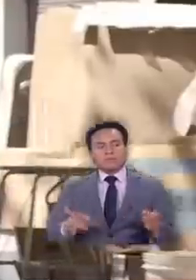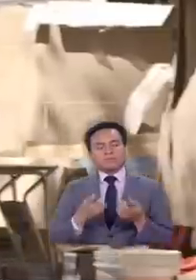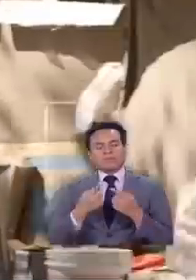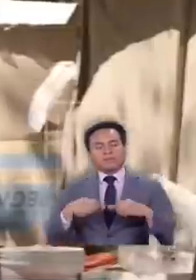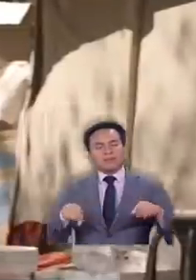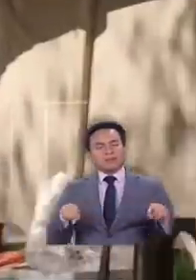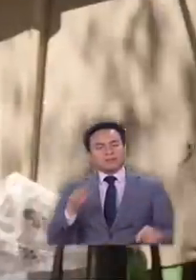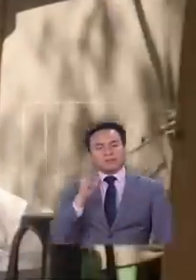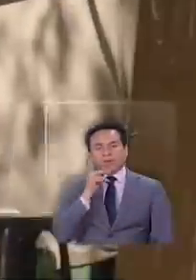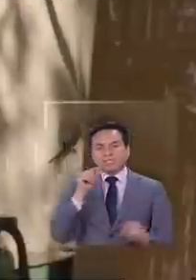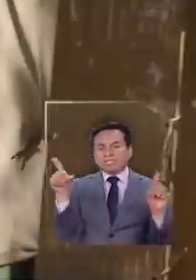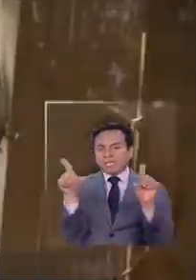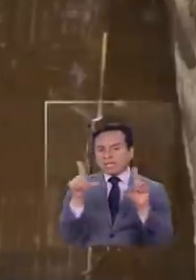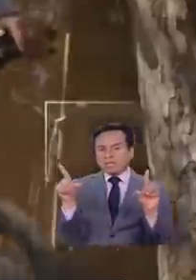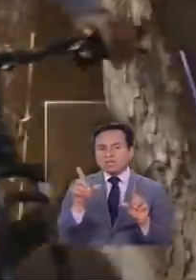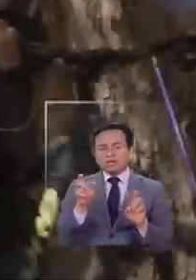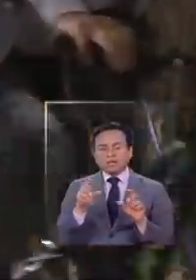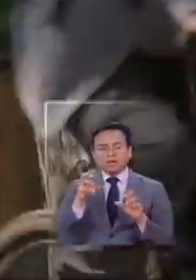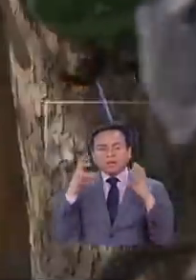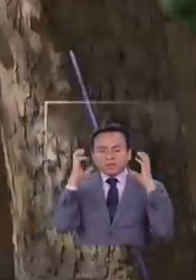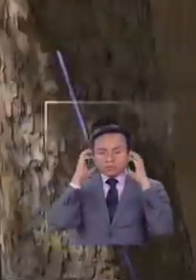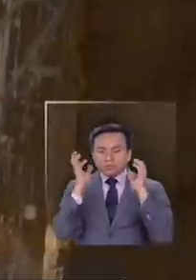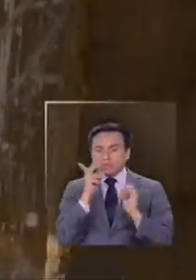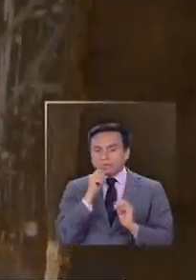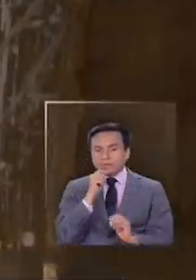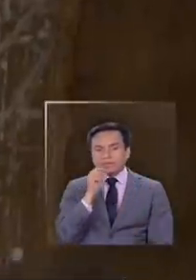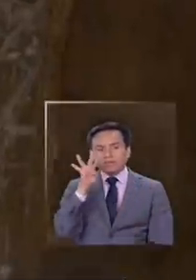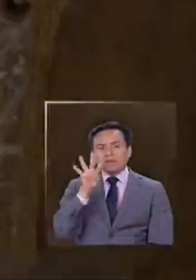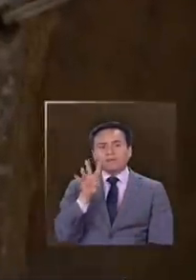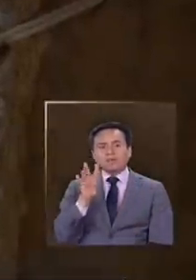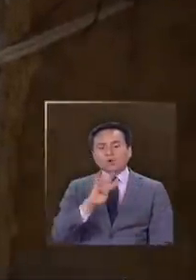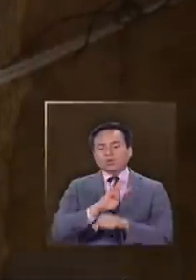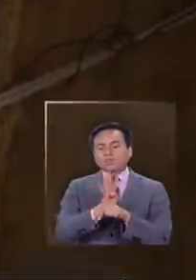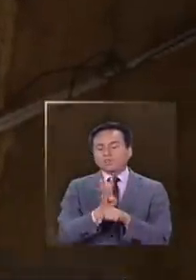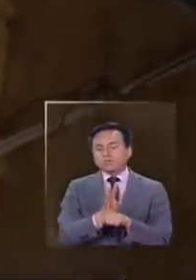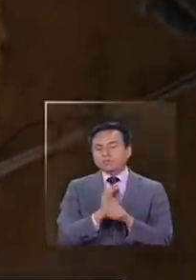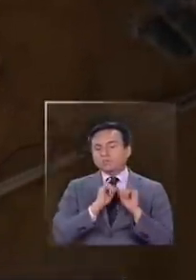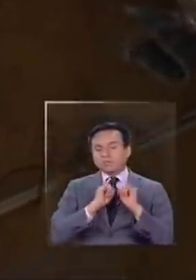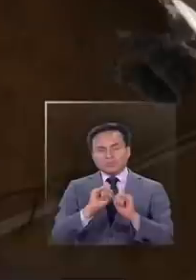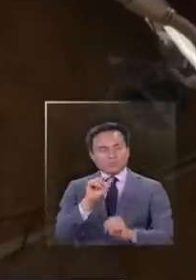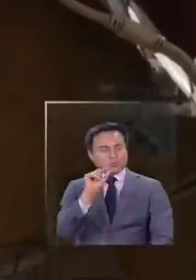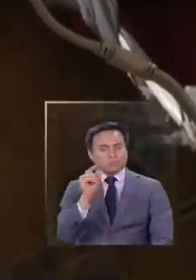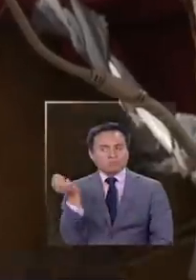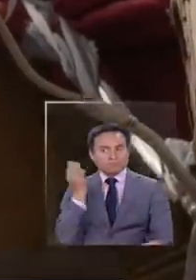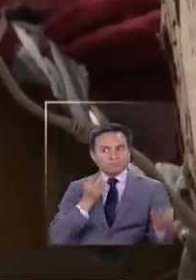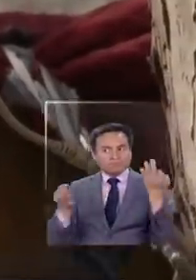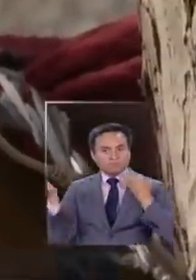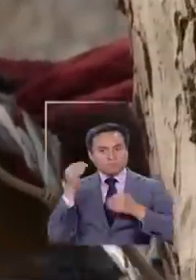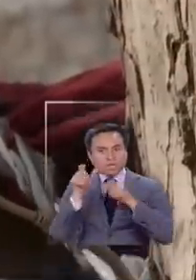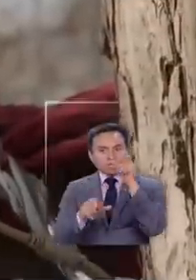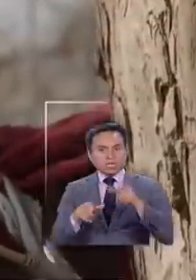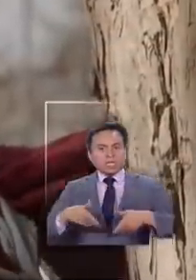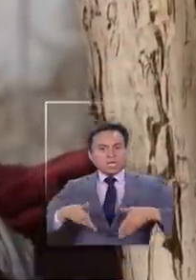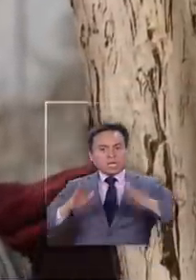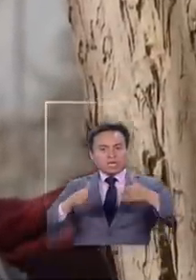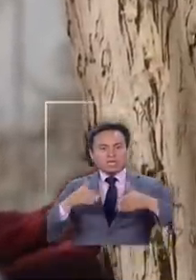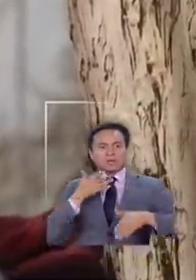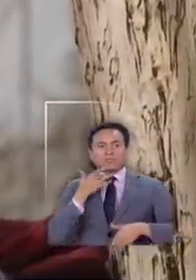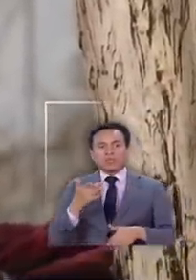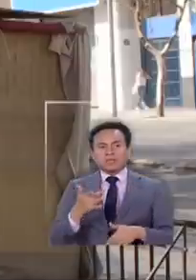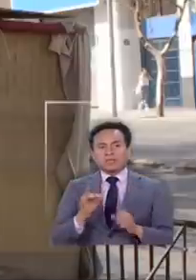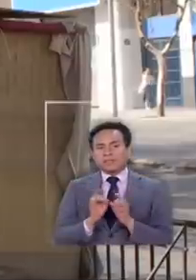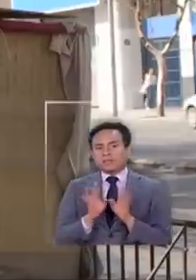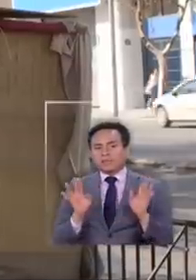no tienen tele tampoco o radio lo poco que saben del coronavirus es por lo que escuchan de la gente en la calle porque